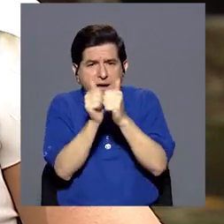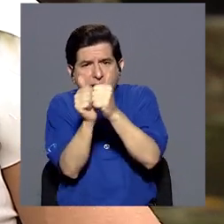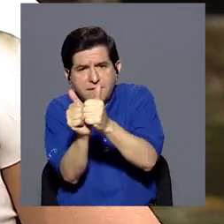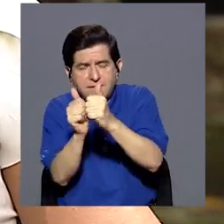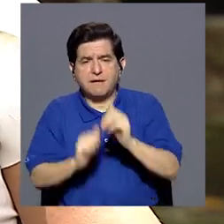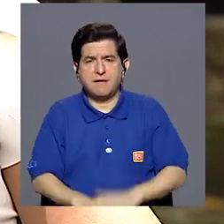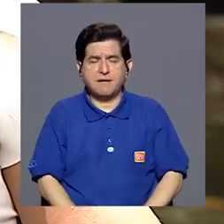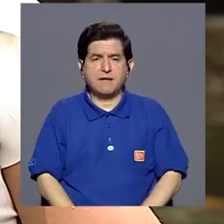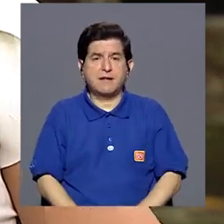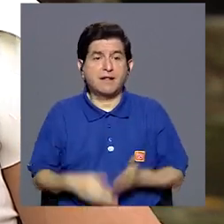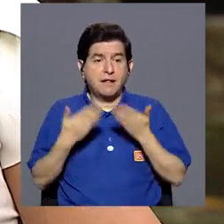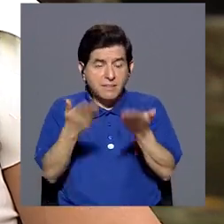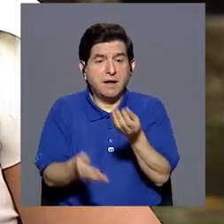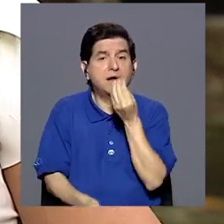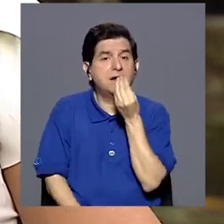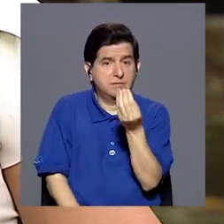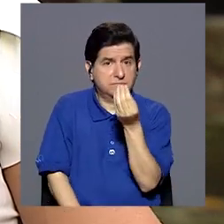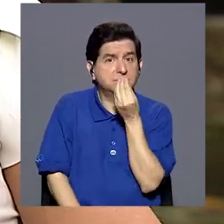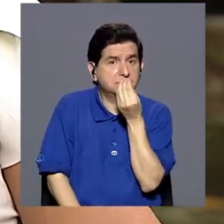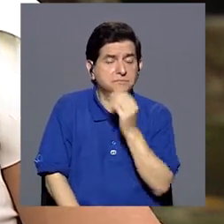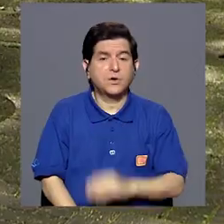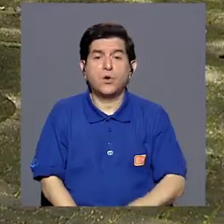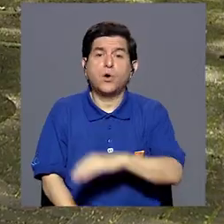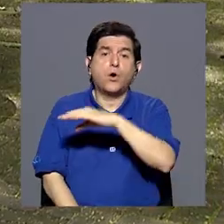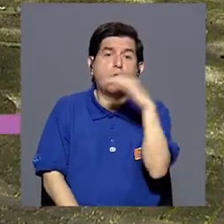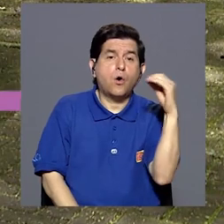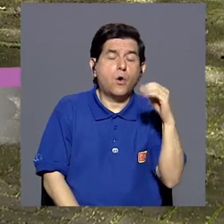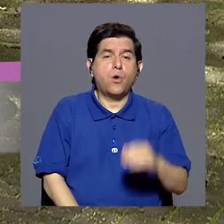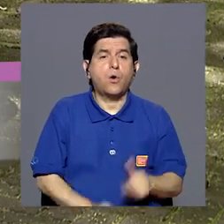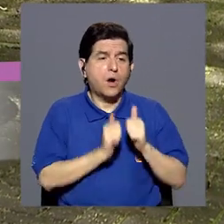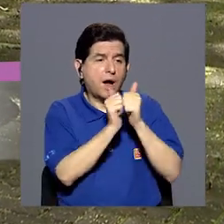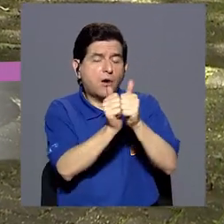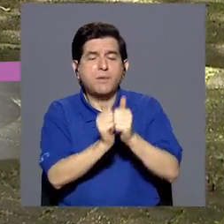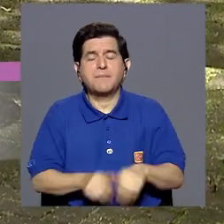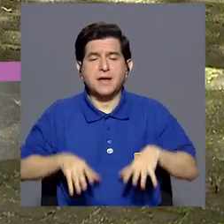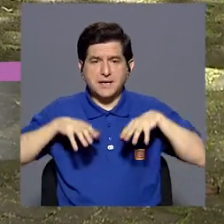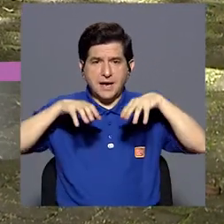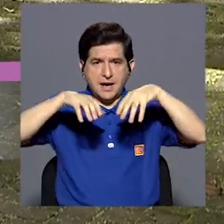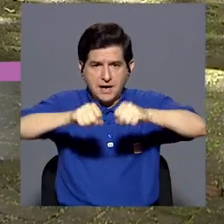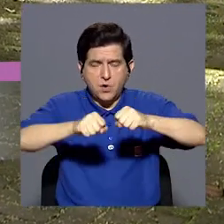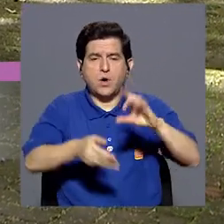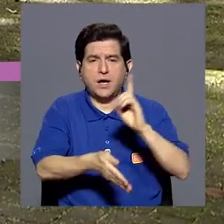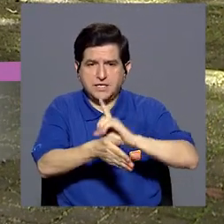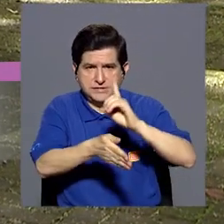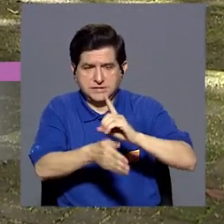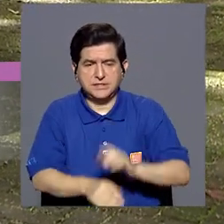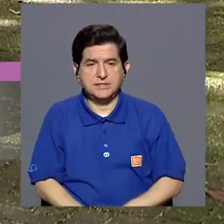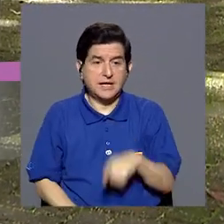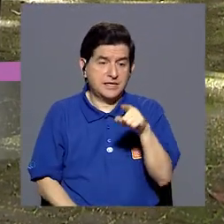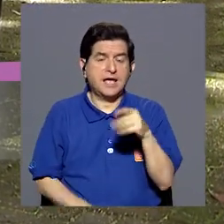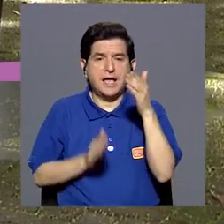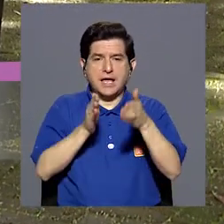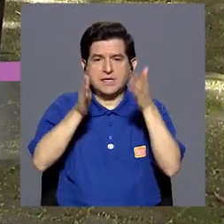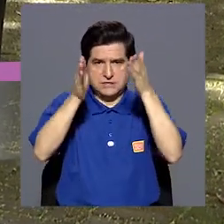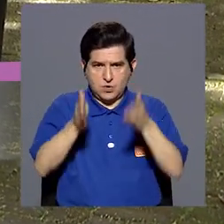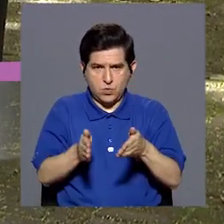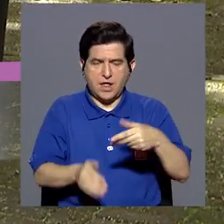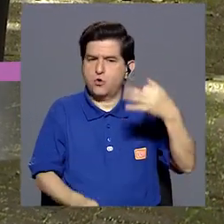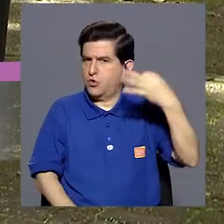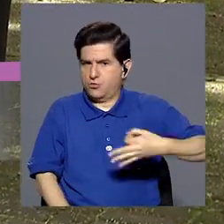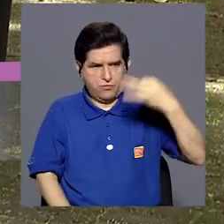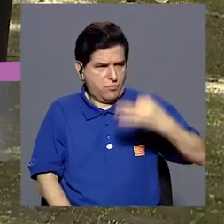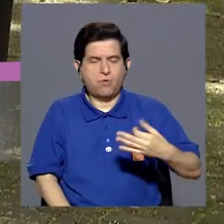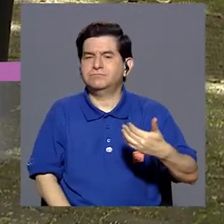acompañarlo, ¿verdad? Darle la alimentación, o ir a las citas médicas, ¿verdad? Entonces, ese es un cuidador